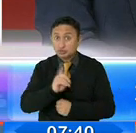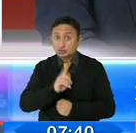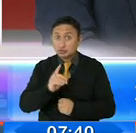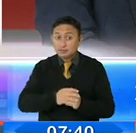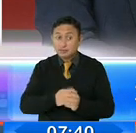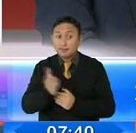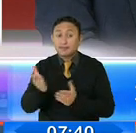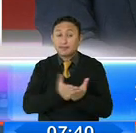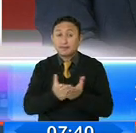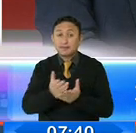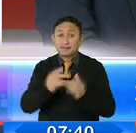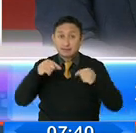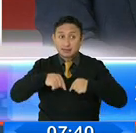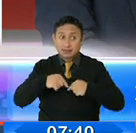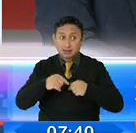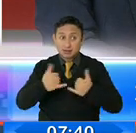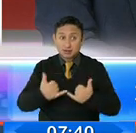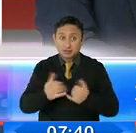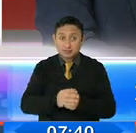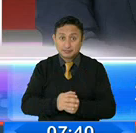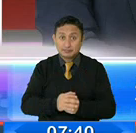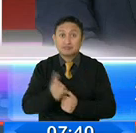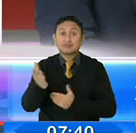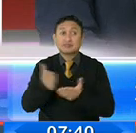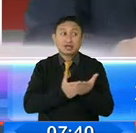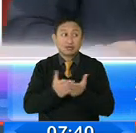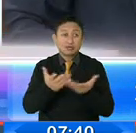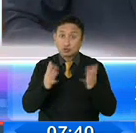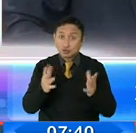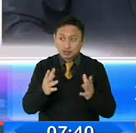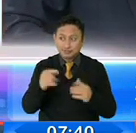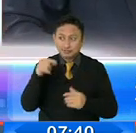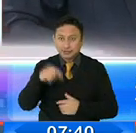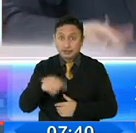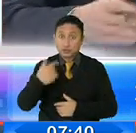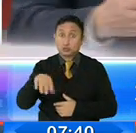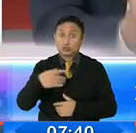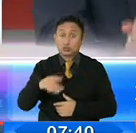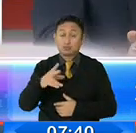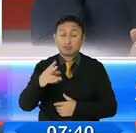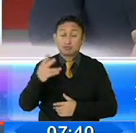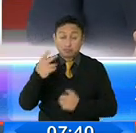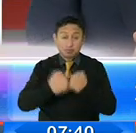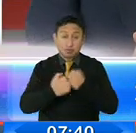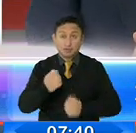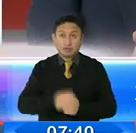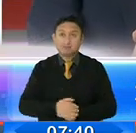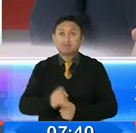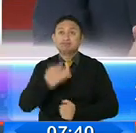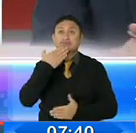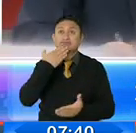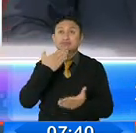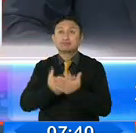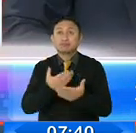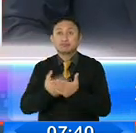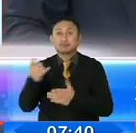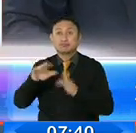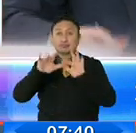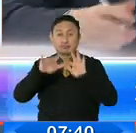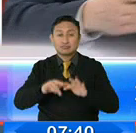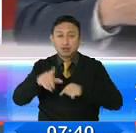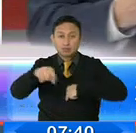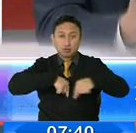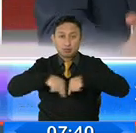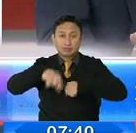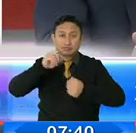un, el servicio más caro no es el que existe, sino el que no existe. Correcto. Y es lo puede suceder. Señor Abad, muchísimas gracias al secretario de